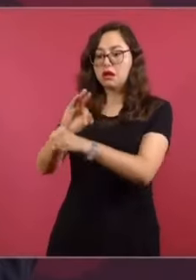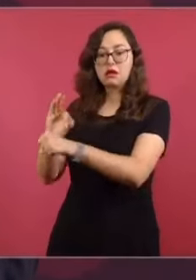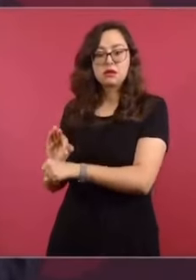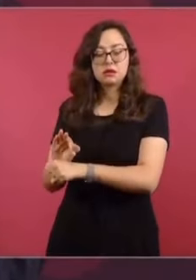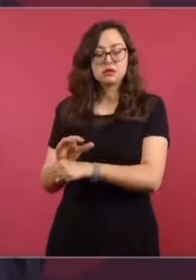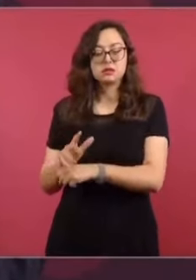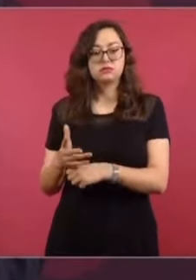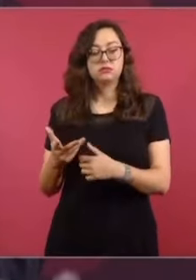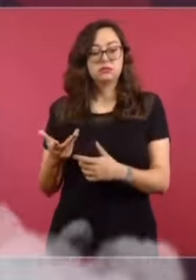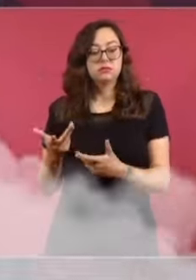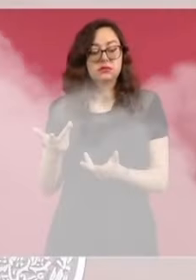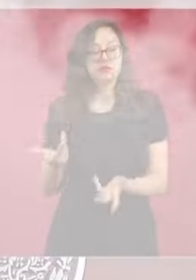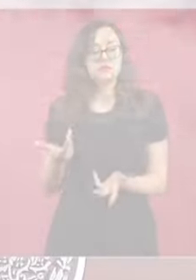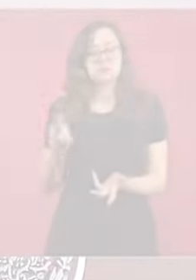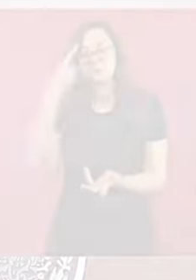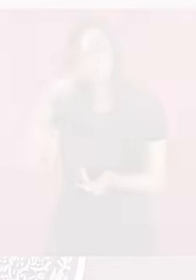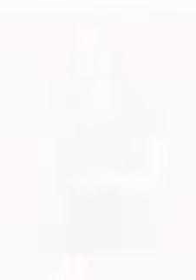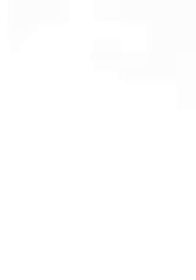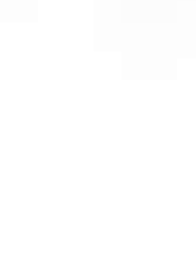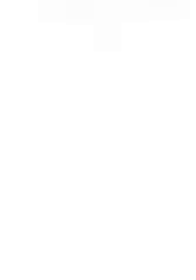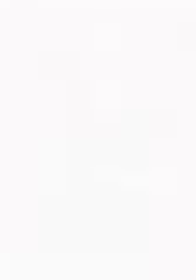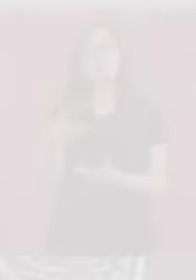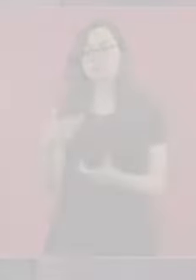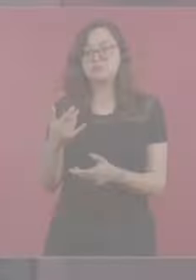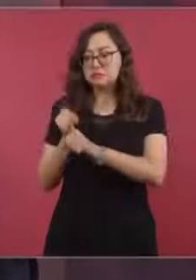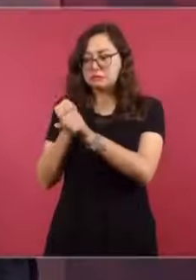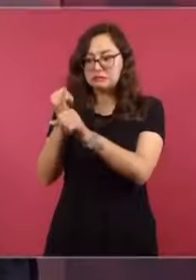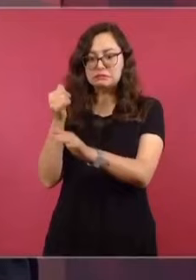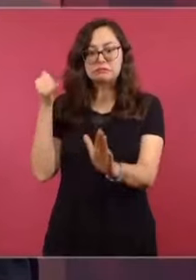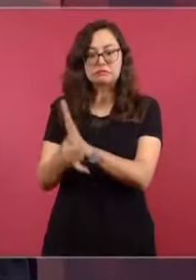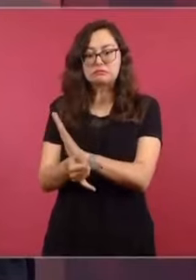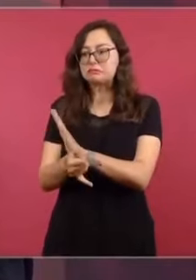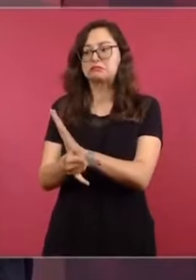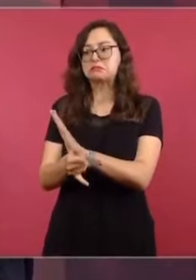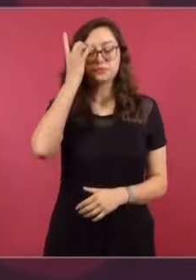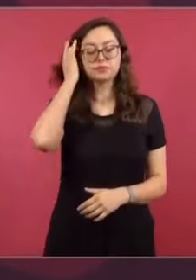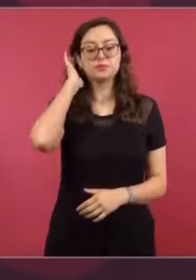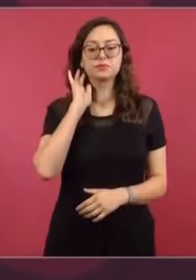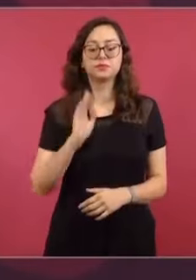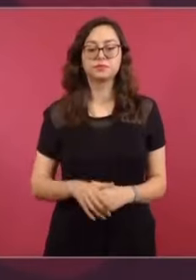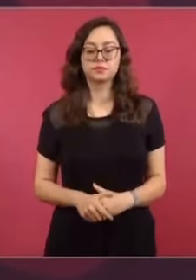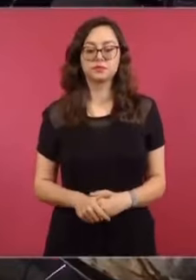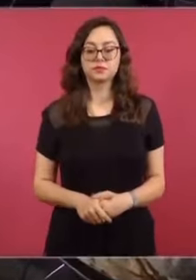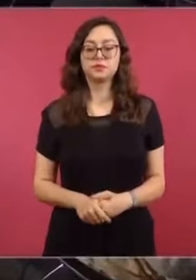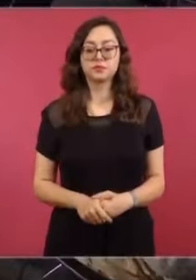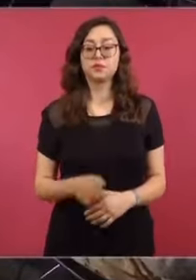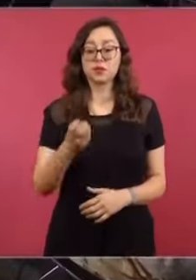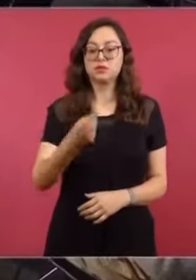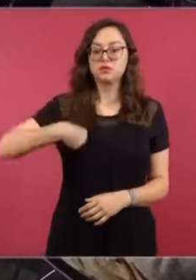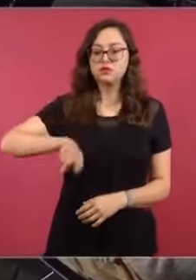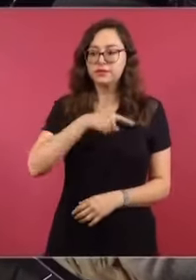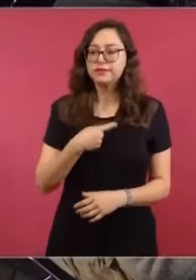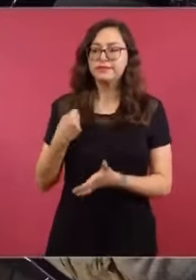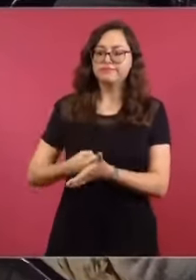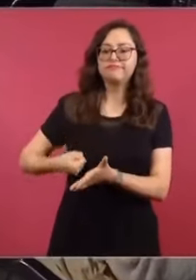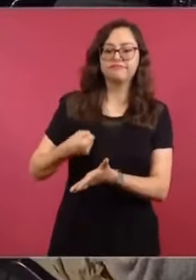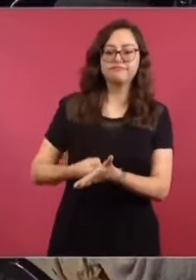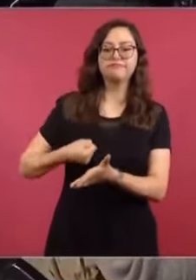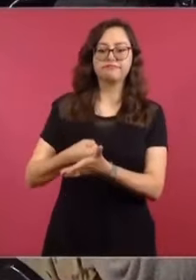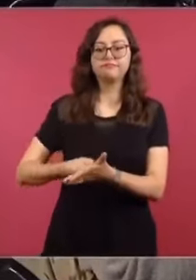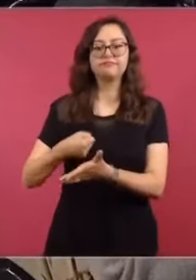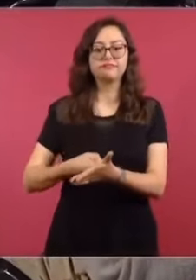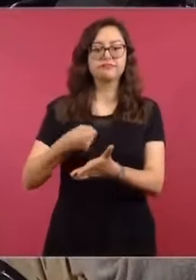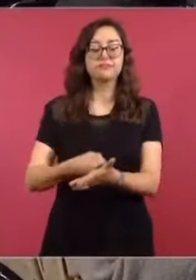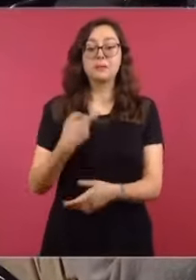implicados y desviar completamente la investigación. Estamos trabajando en eso, pero